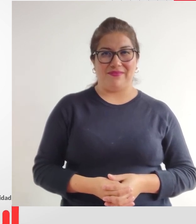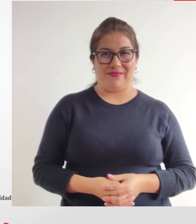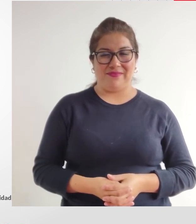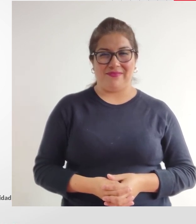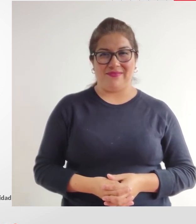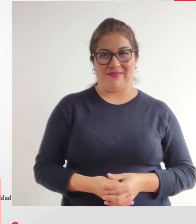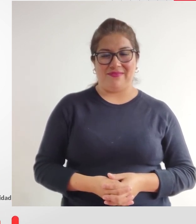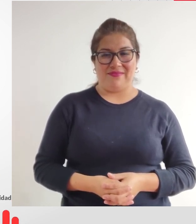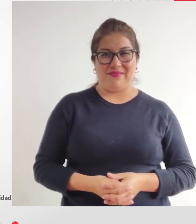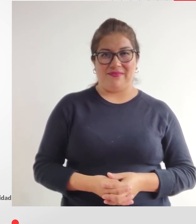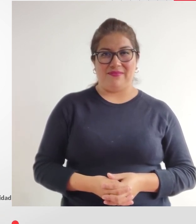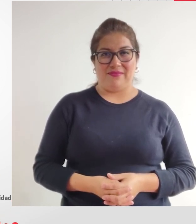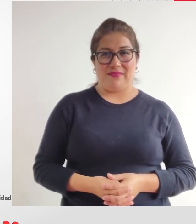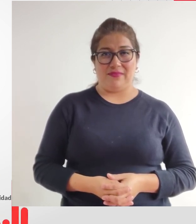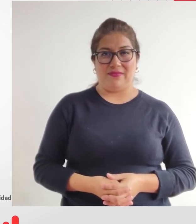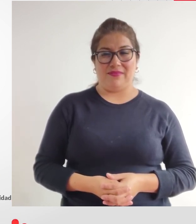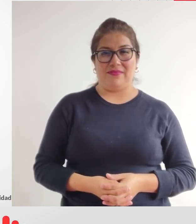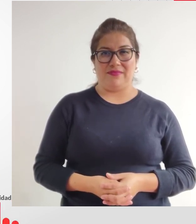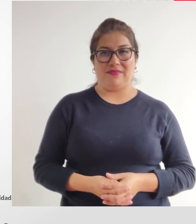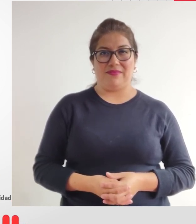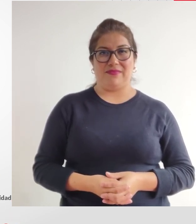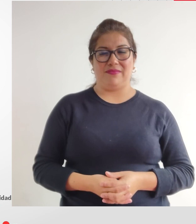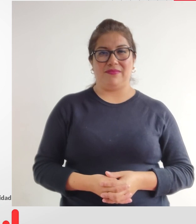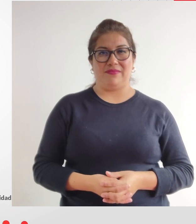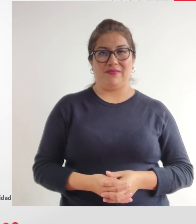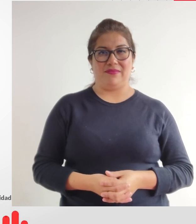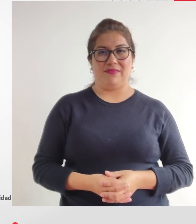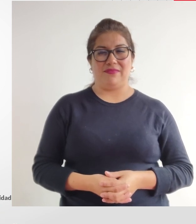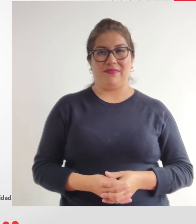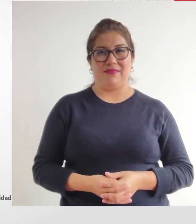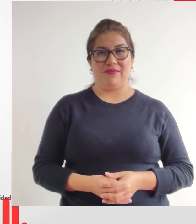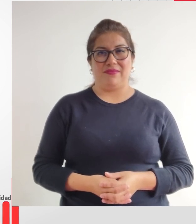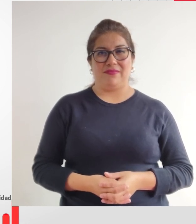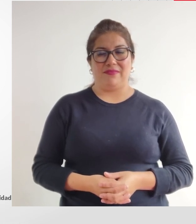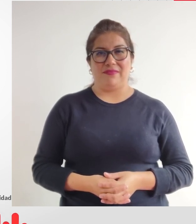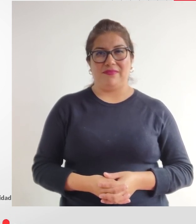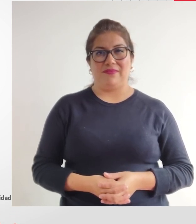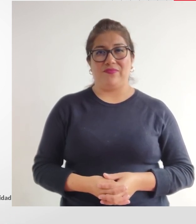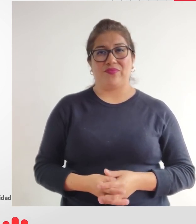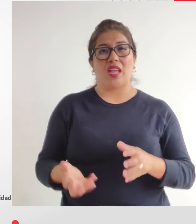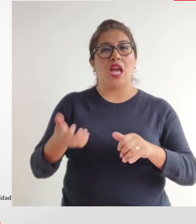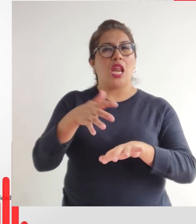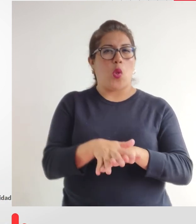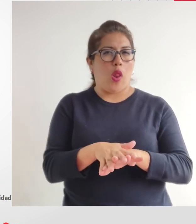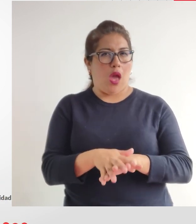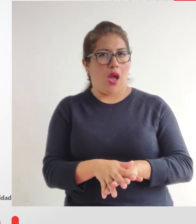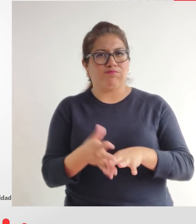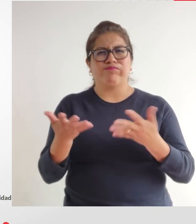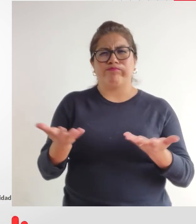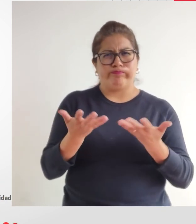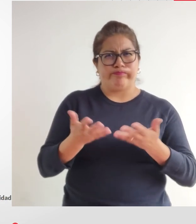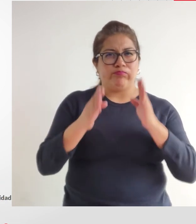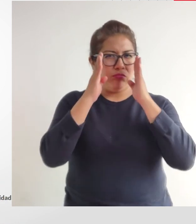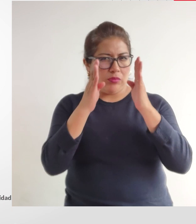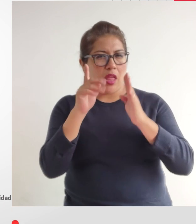Bicentenario del Perú 2024 Siempre con el pueblo. Gobierno del Perú. Inclusión en la atención.